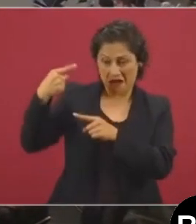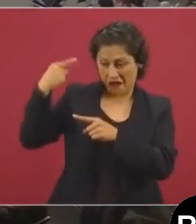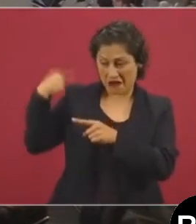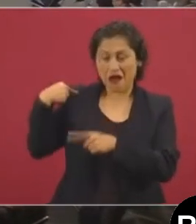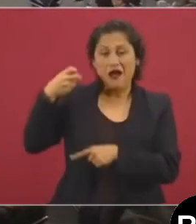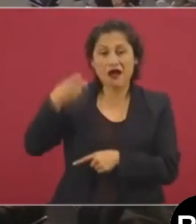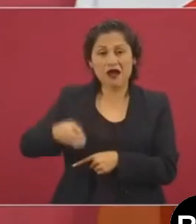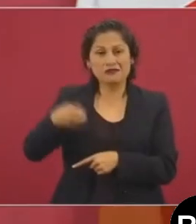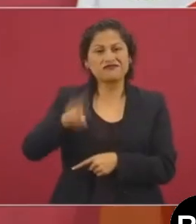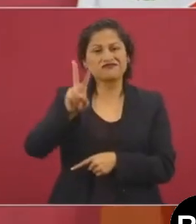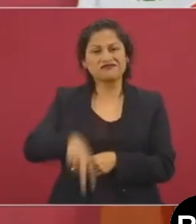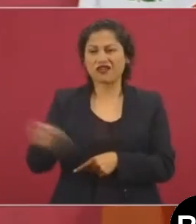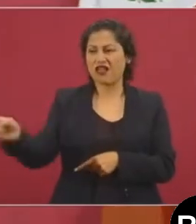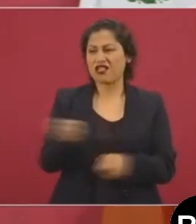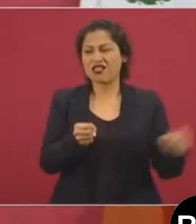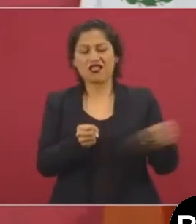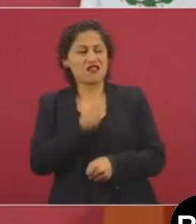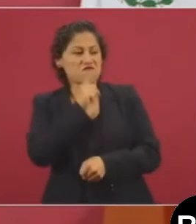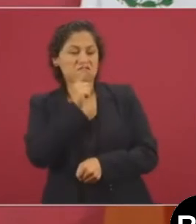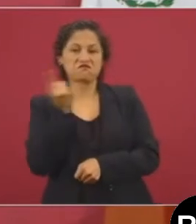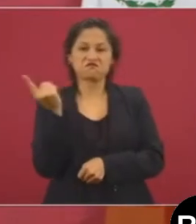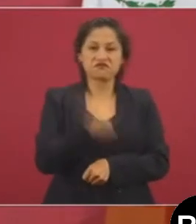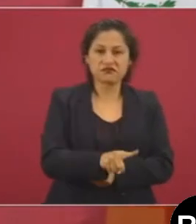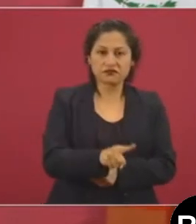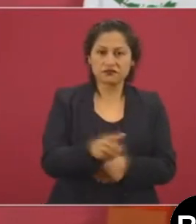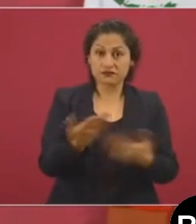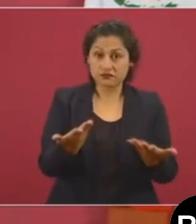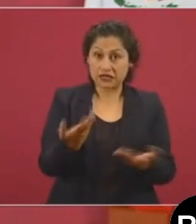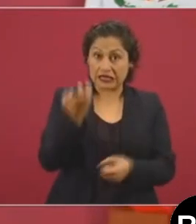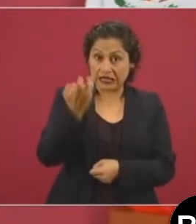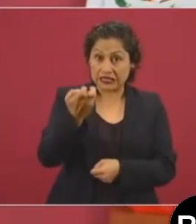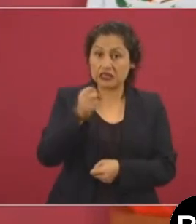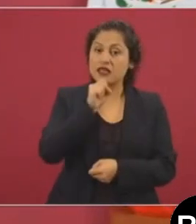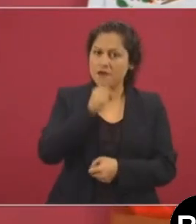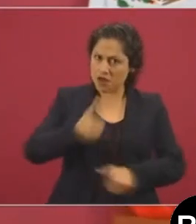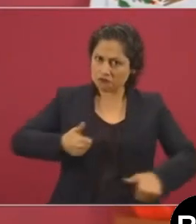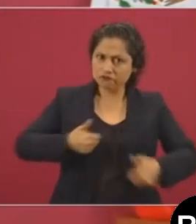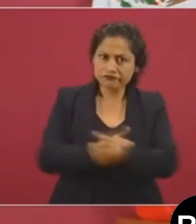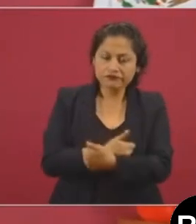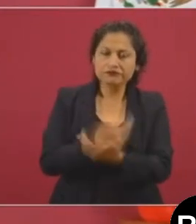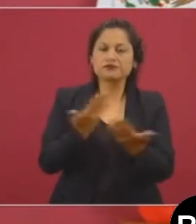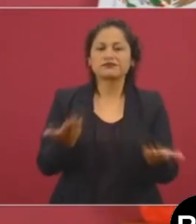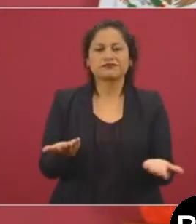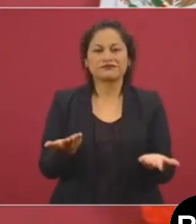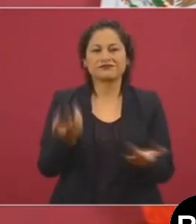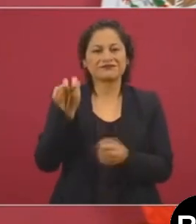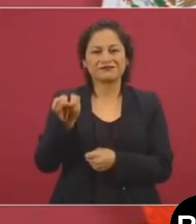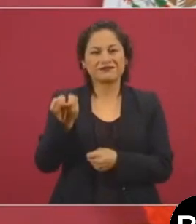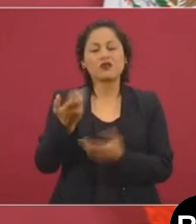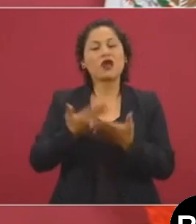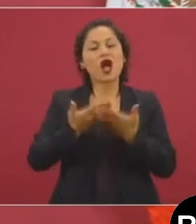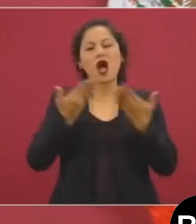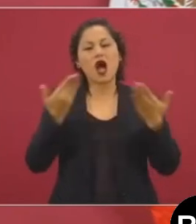Entonces, la transformación es también que haya